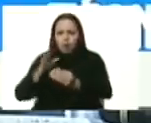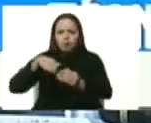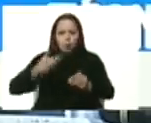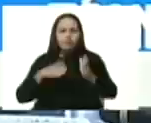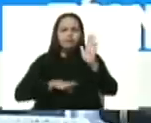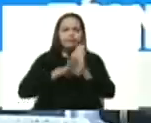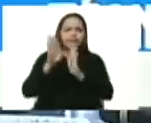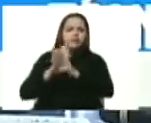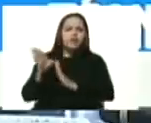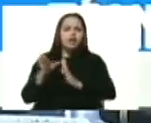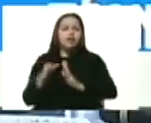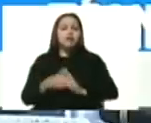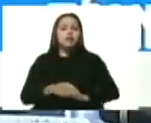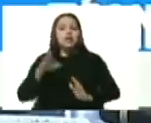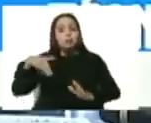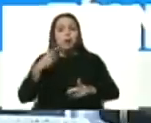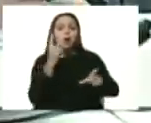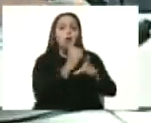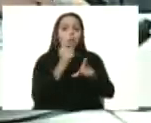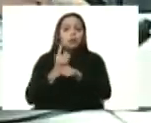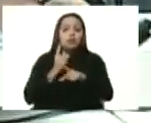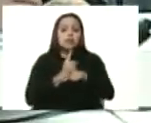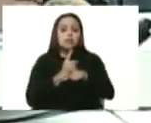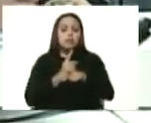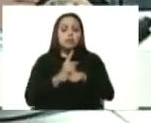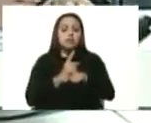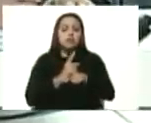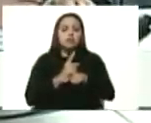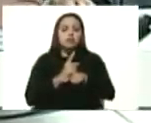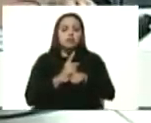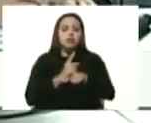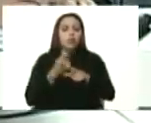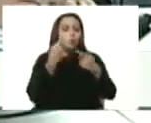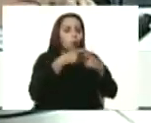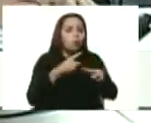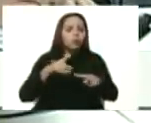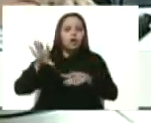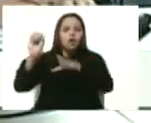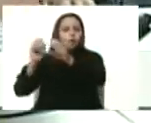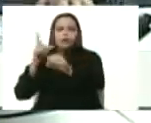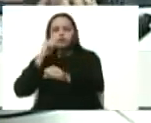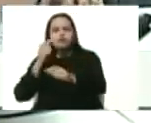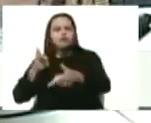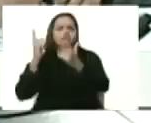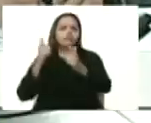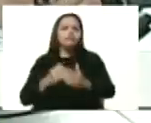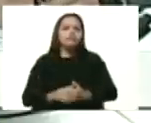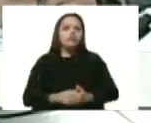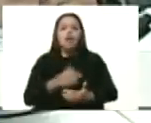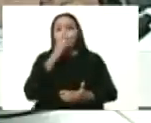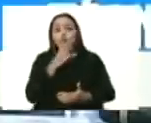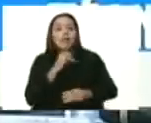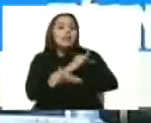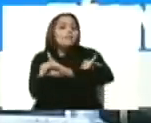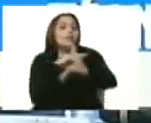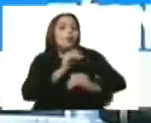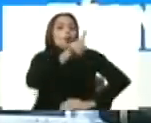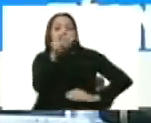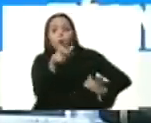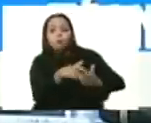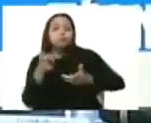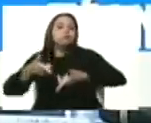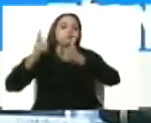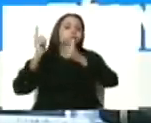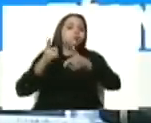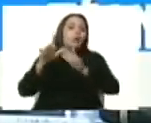la competencia con productos importados. En ningún caso se están cerrando las importaciones. Aquí está el